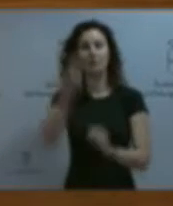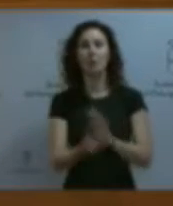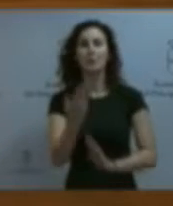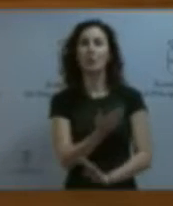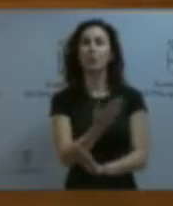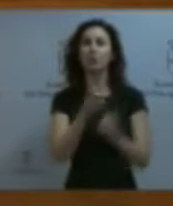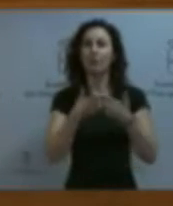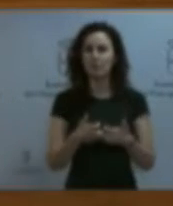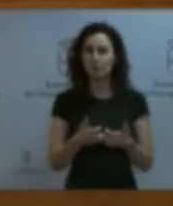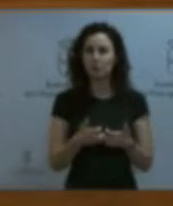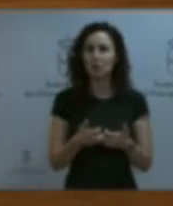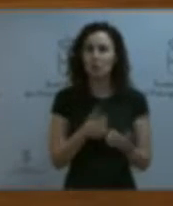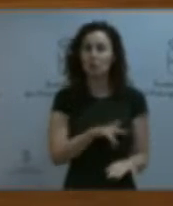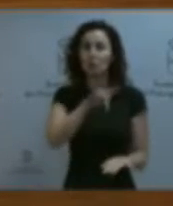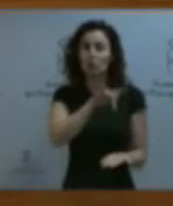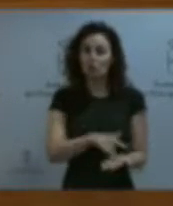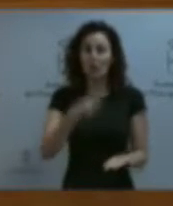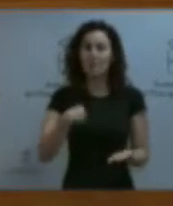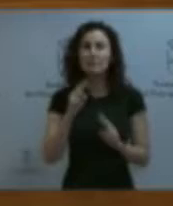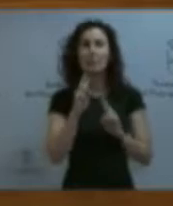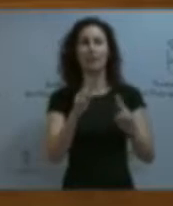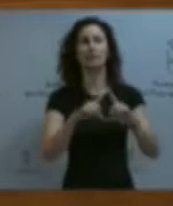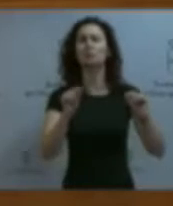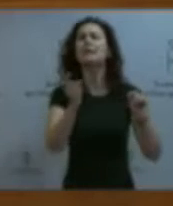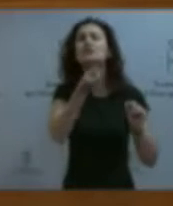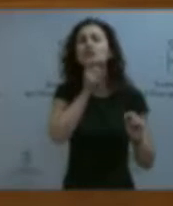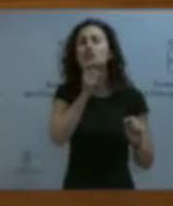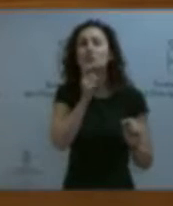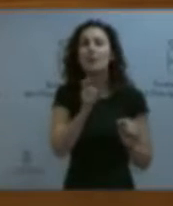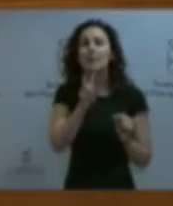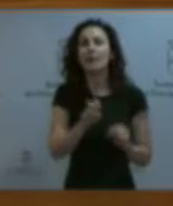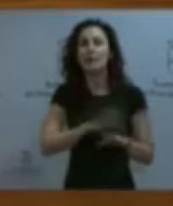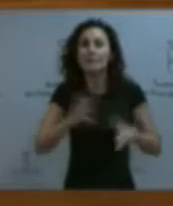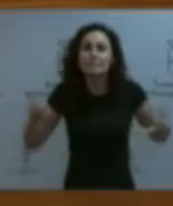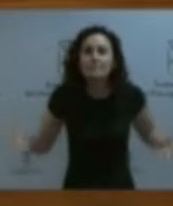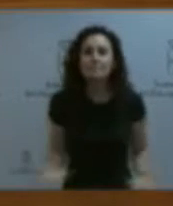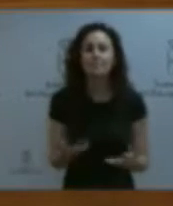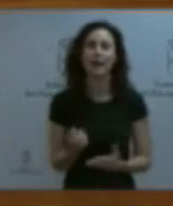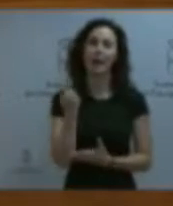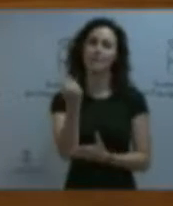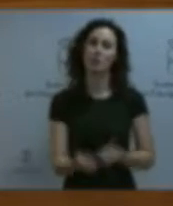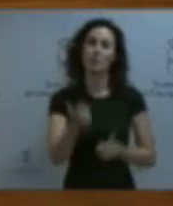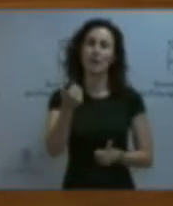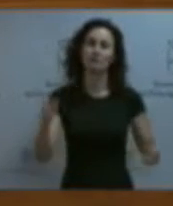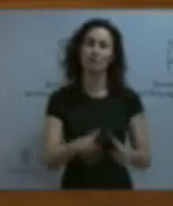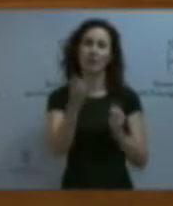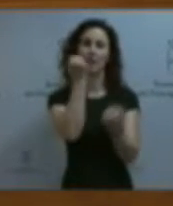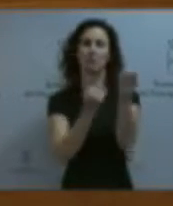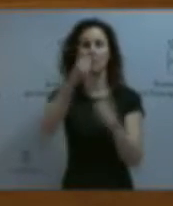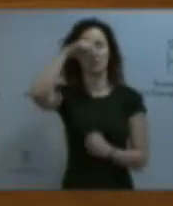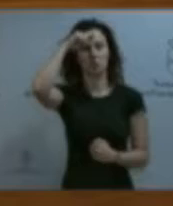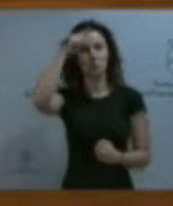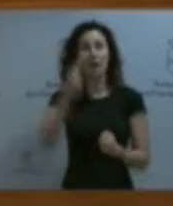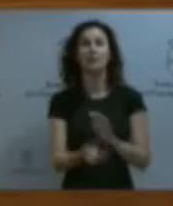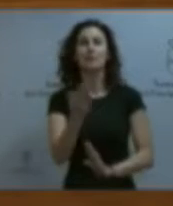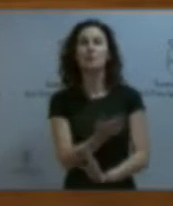que radiografíe el Estado social asturiano debe servir de motor de impulso, de refuerzo a la actividad social, económica, cultural y